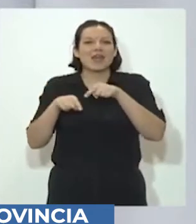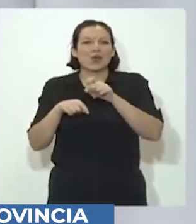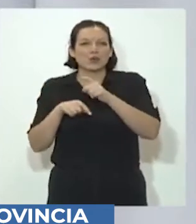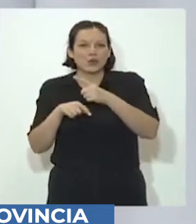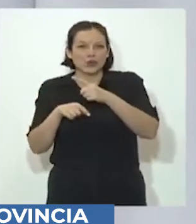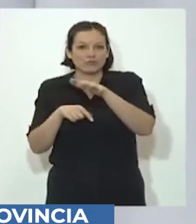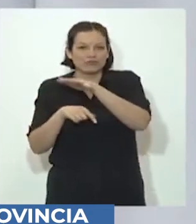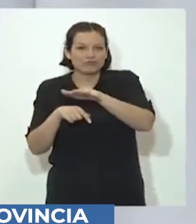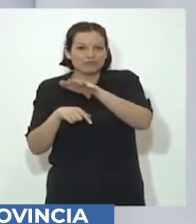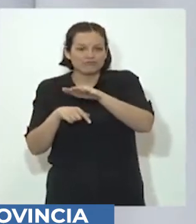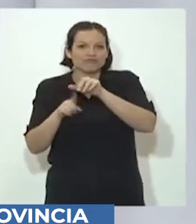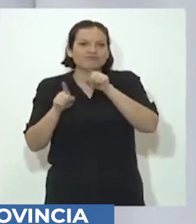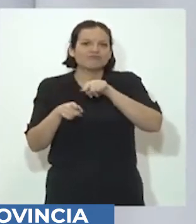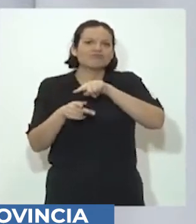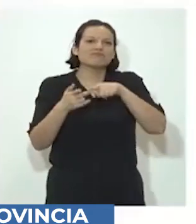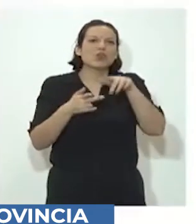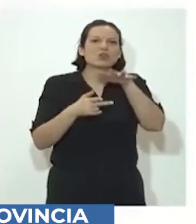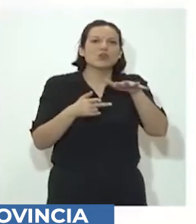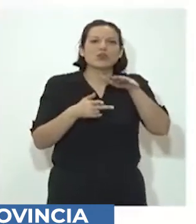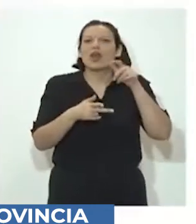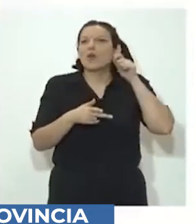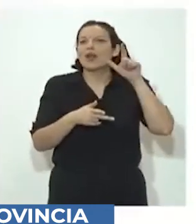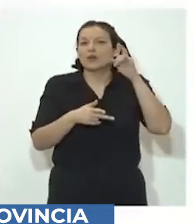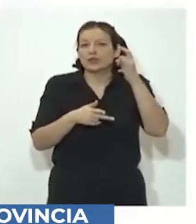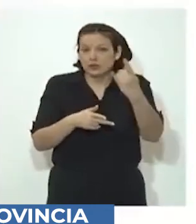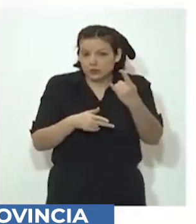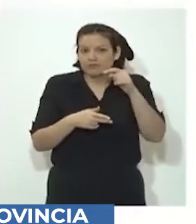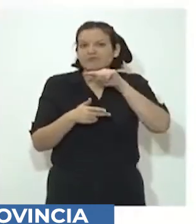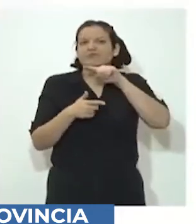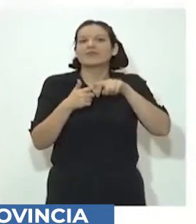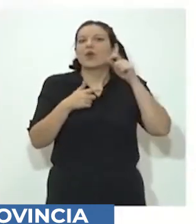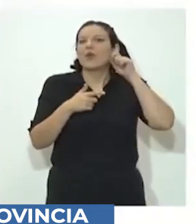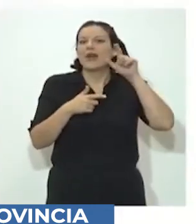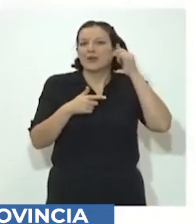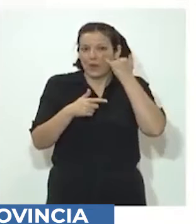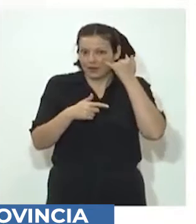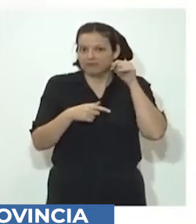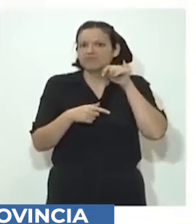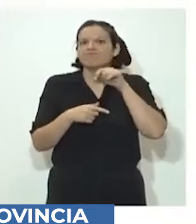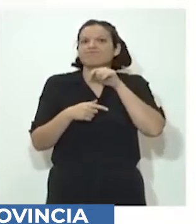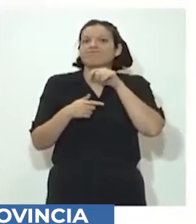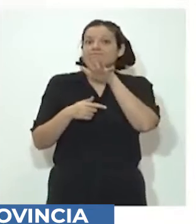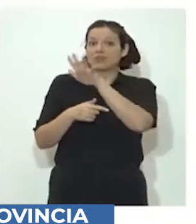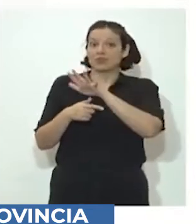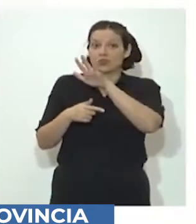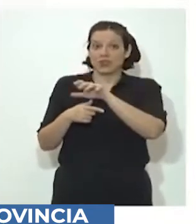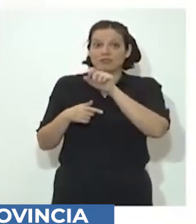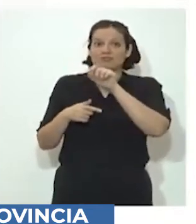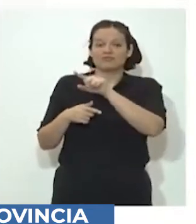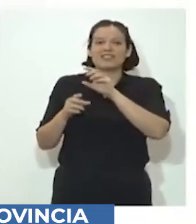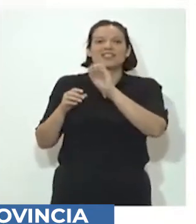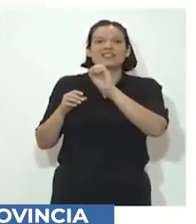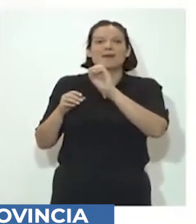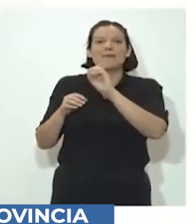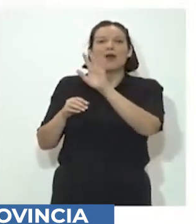también de la zona de Gualeguaychú y Gualeguay. En primer lugar, esta región, que es la región 4,